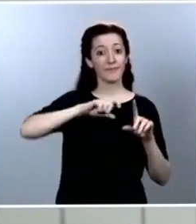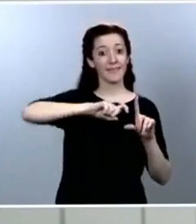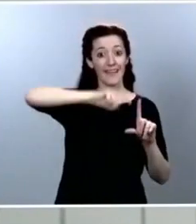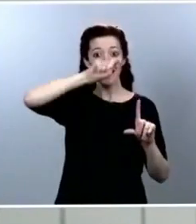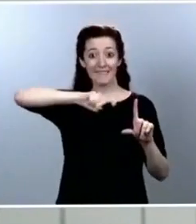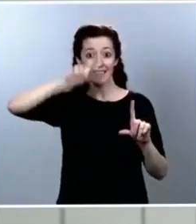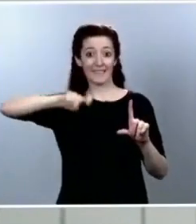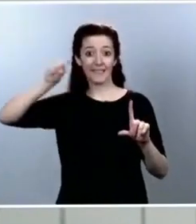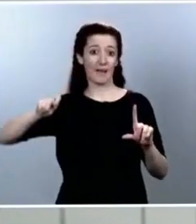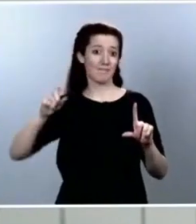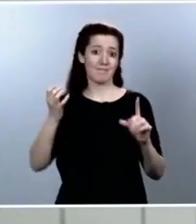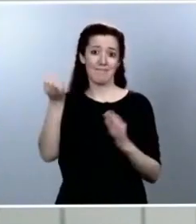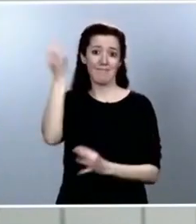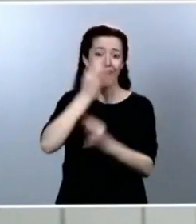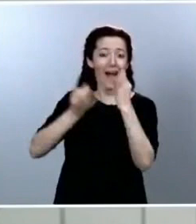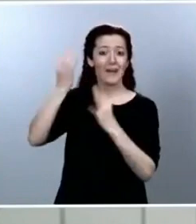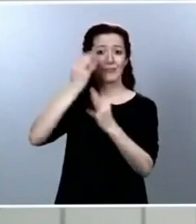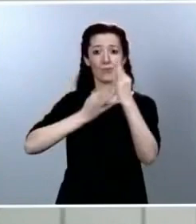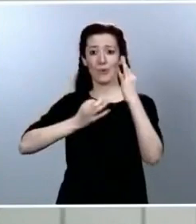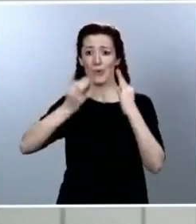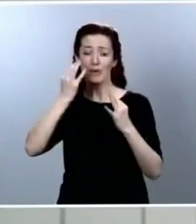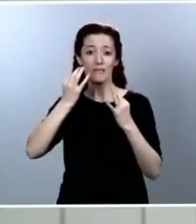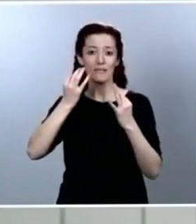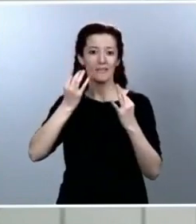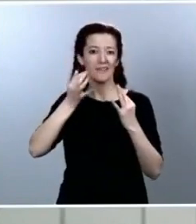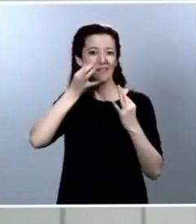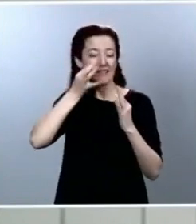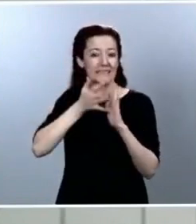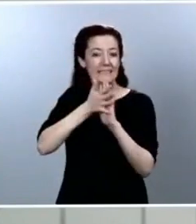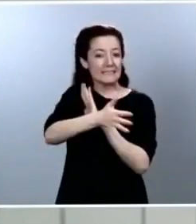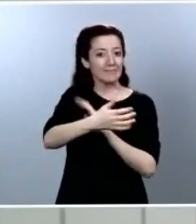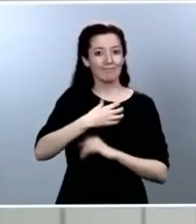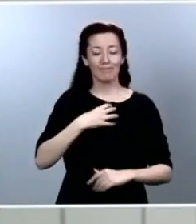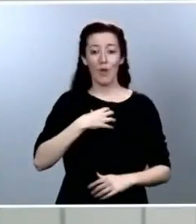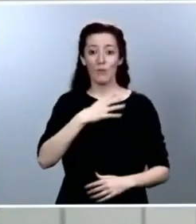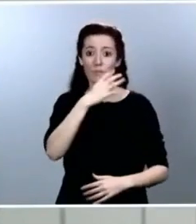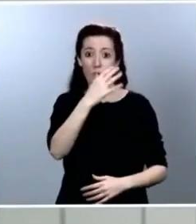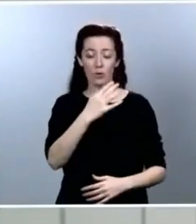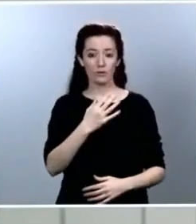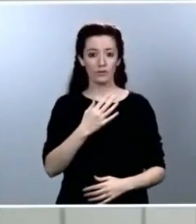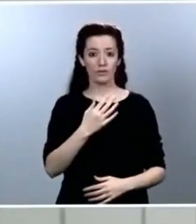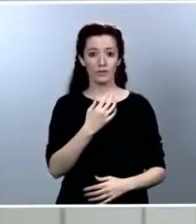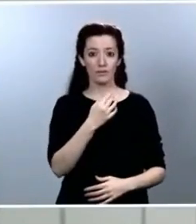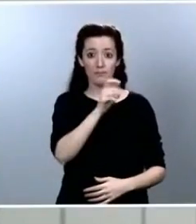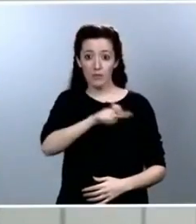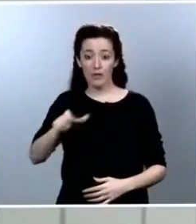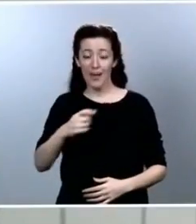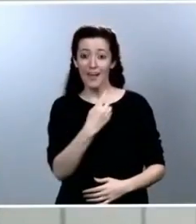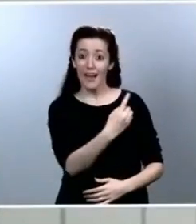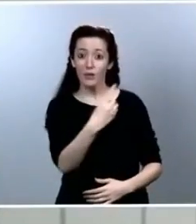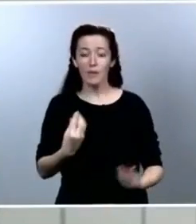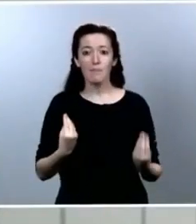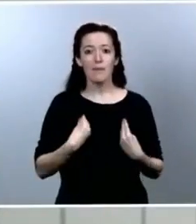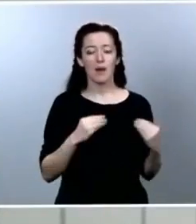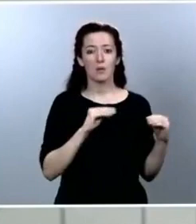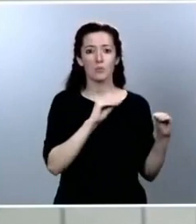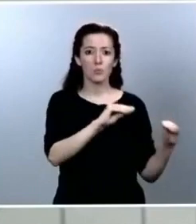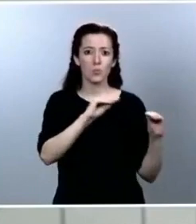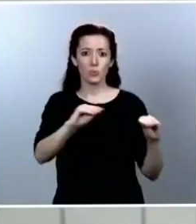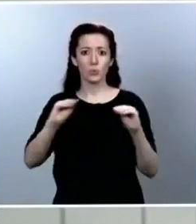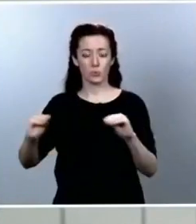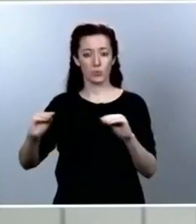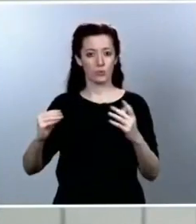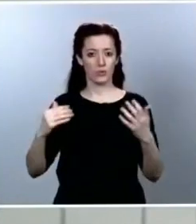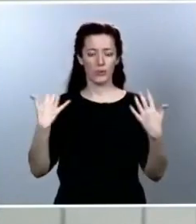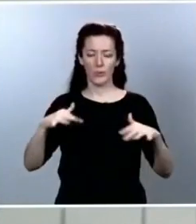acompañados y hacer deporte de forma individual si la evolución de la pandemia de coronavirus sigue siendo favorable. Durante una comparecencia